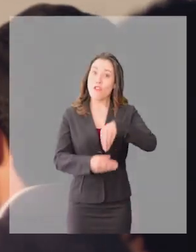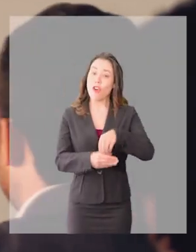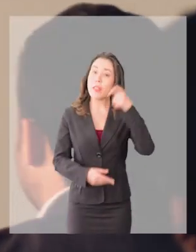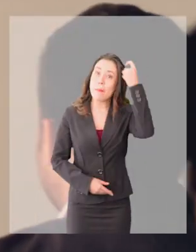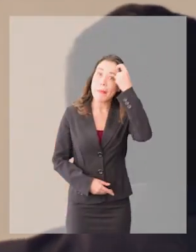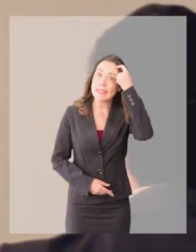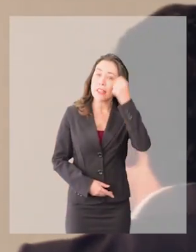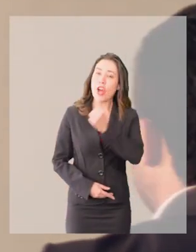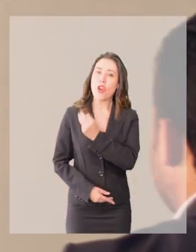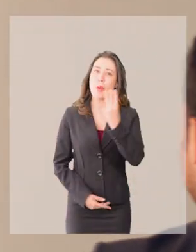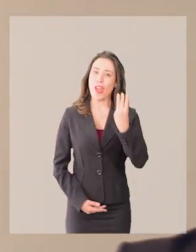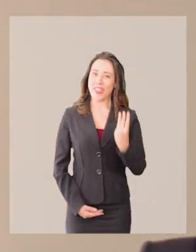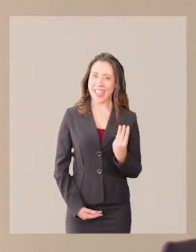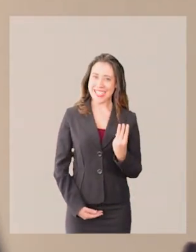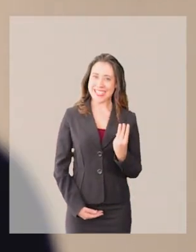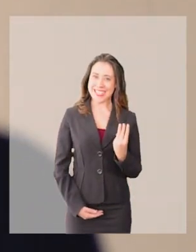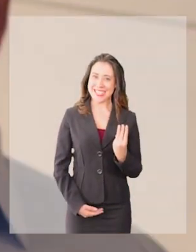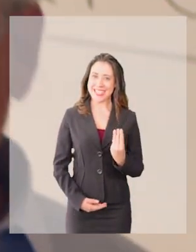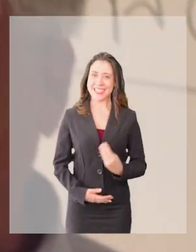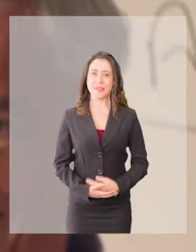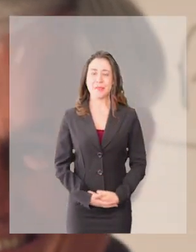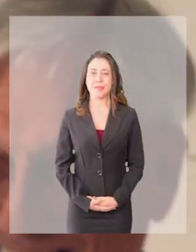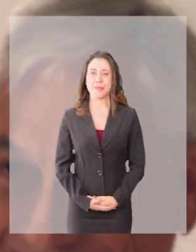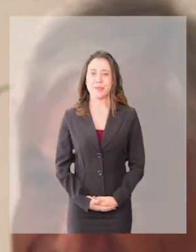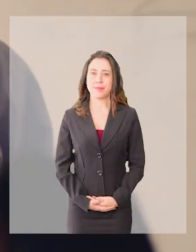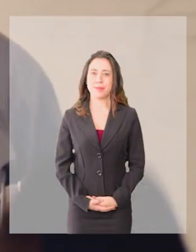Y voten pensando en el número 3.